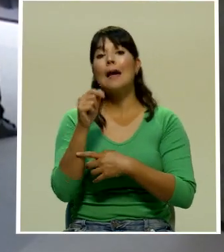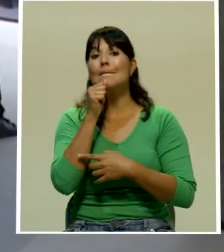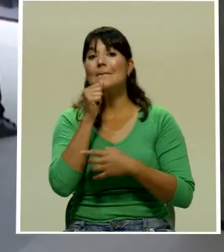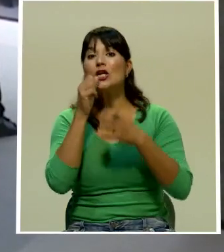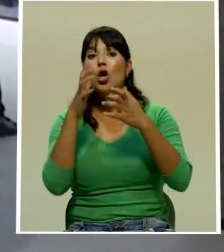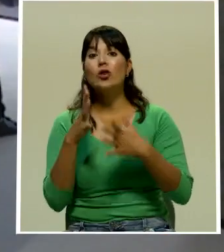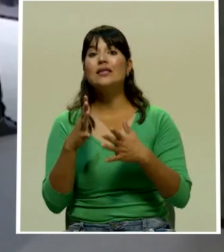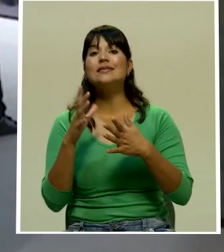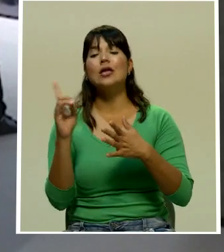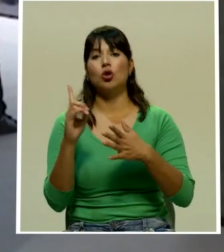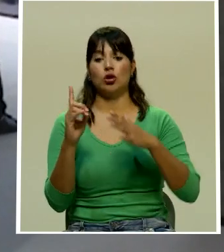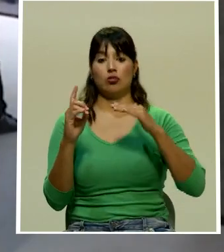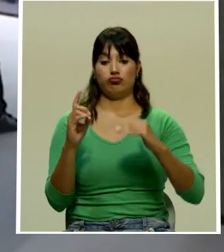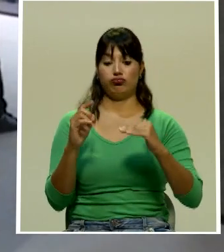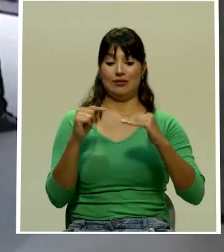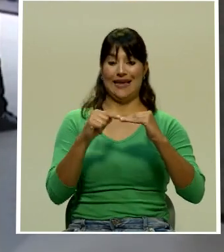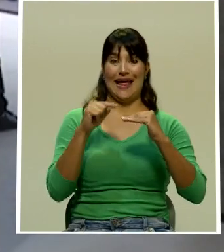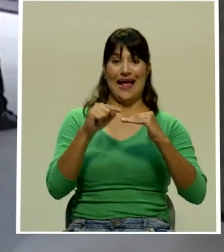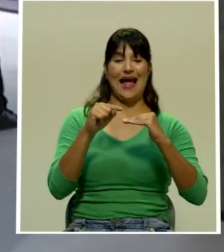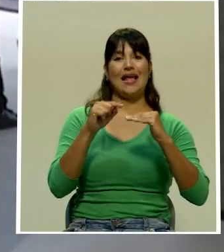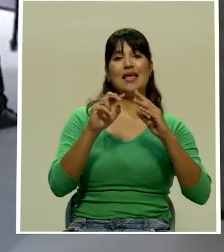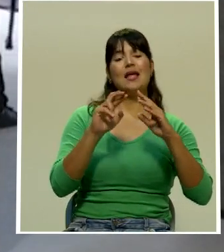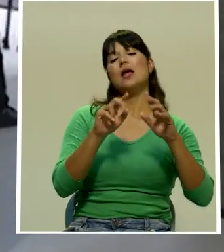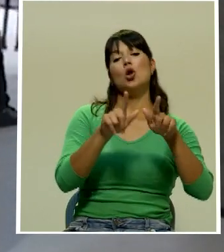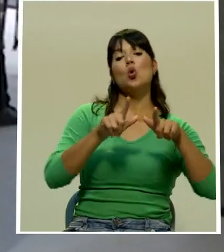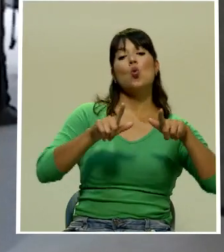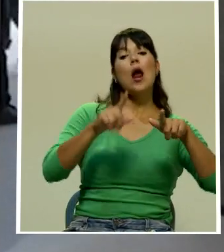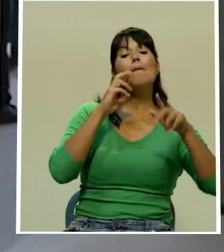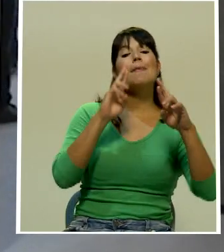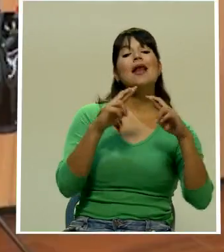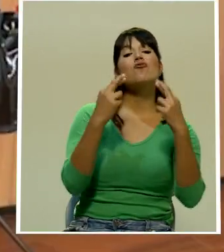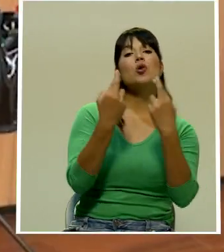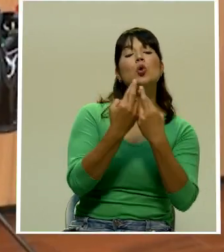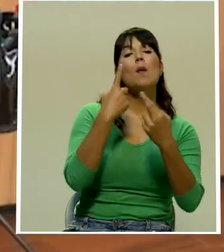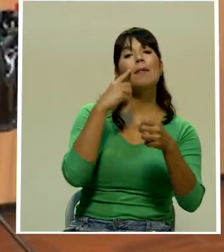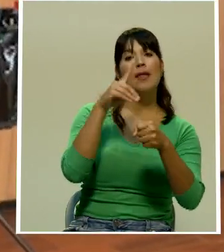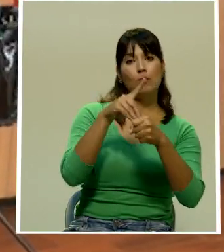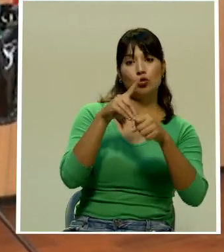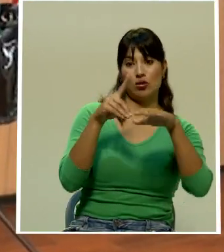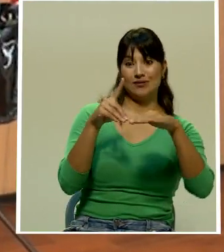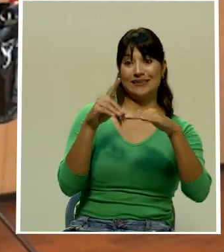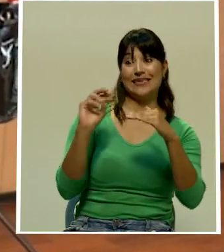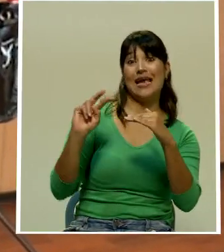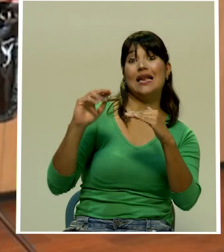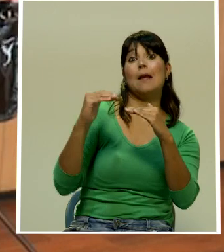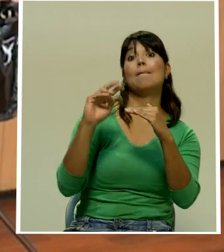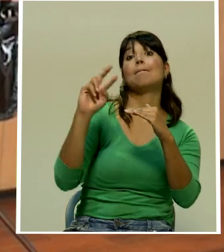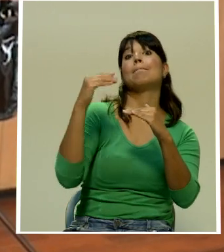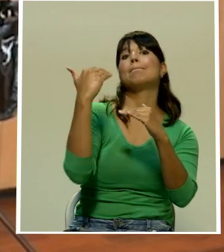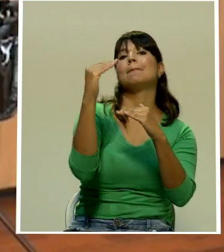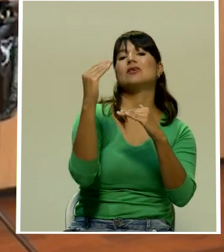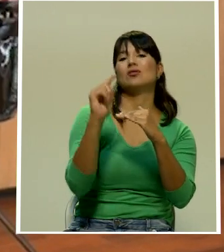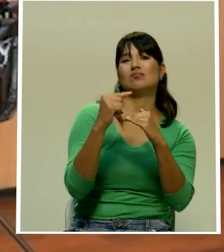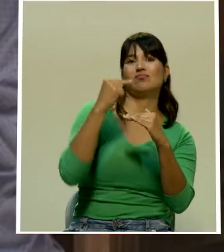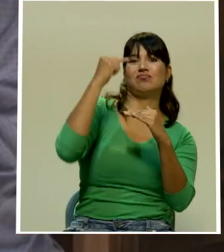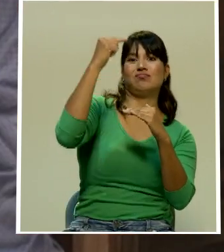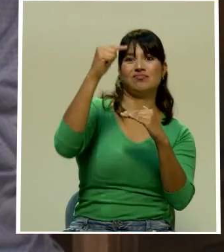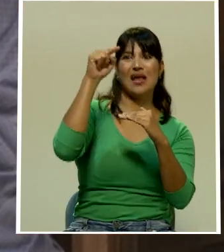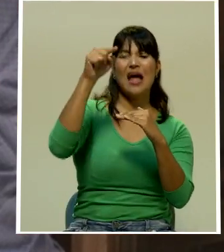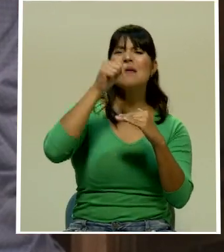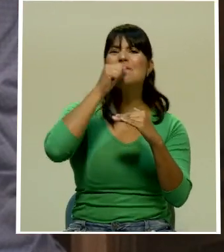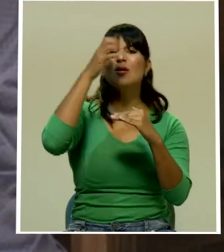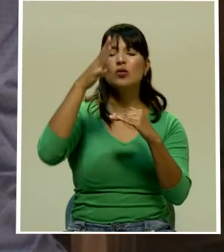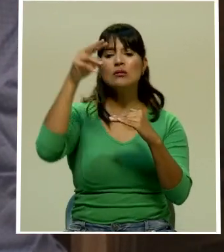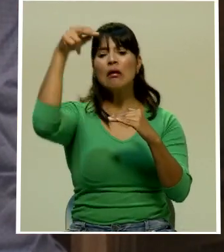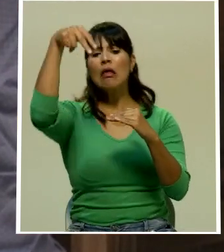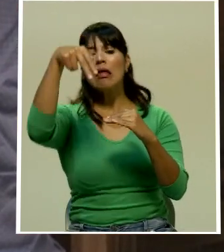dificulta la visibilidad de lo que ocurre durante la sesión eso sumado a los nuevos lineamientos de la asamblea legislativa han complicado la labor de